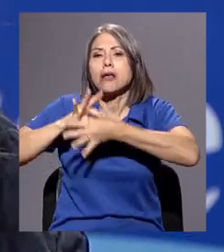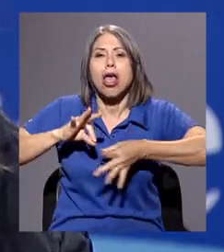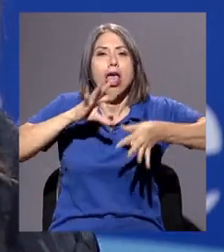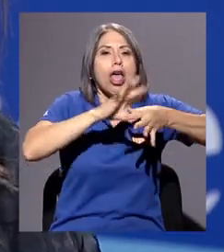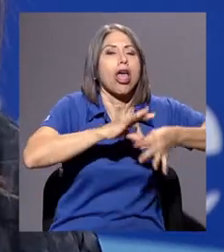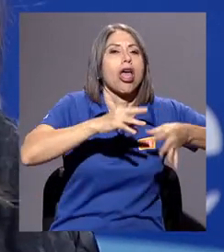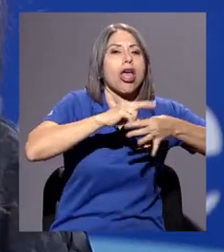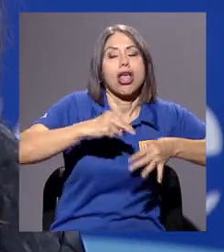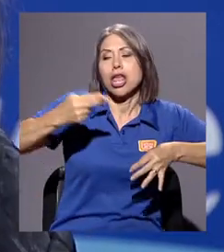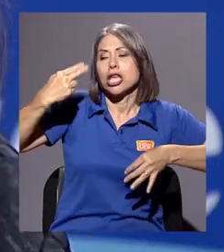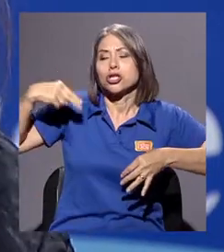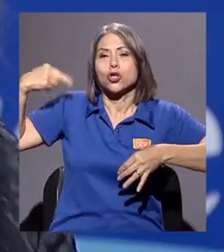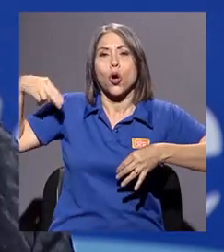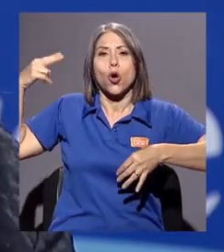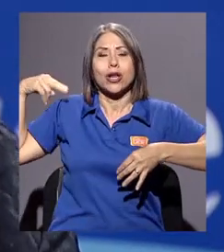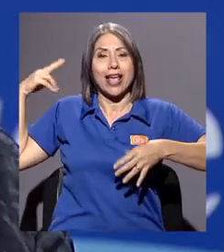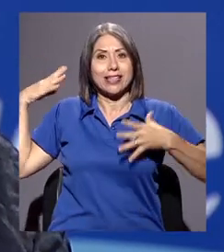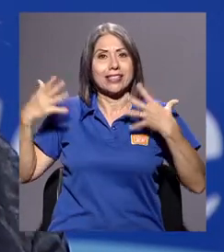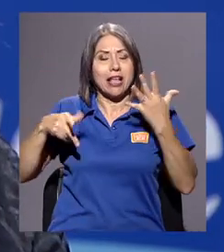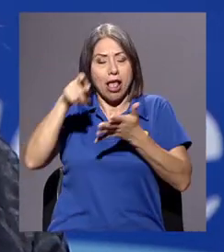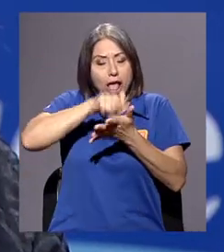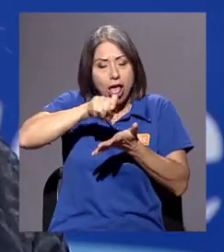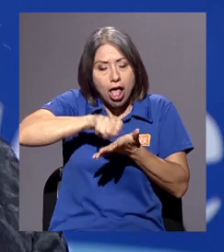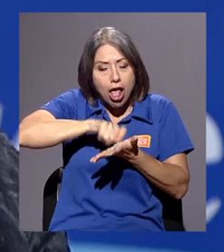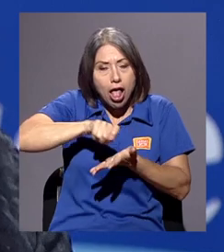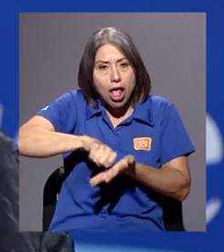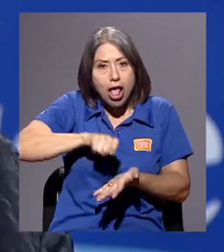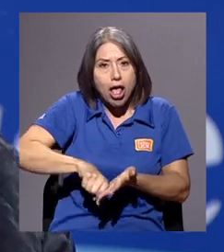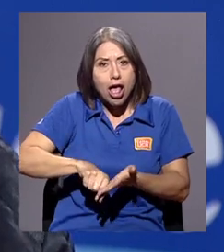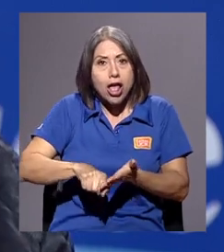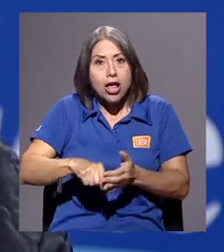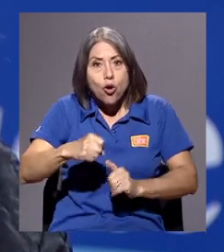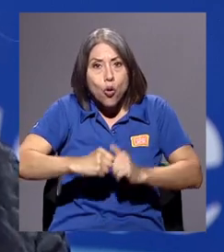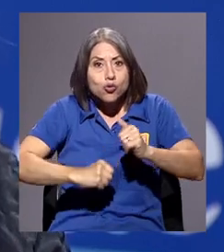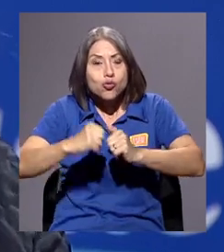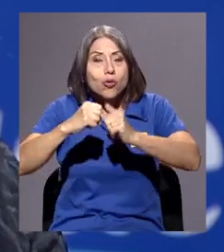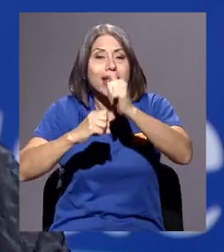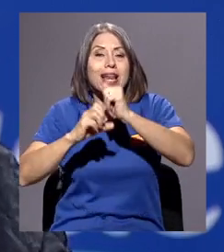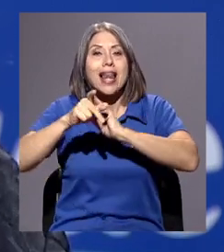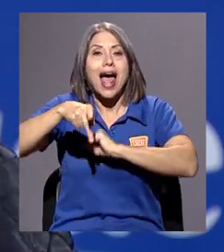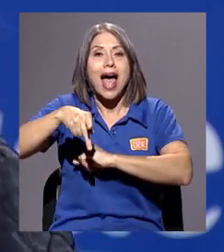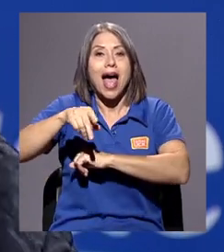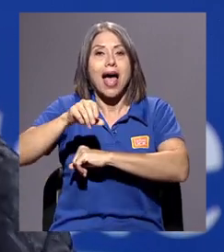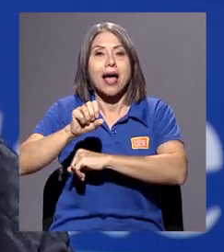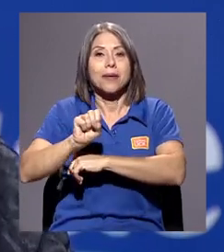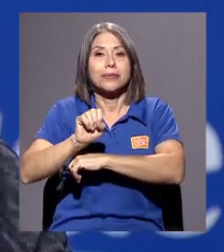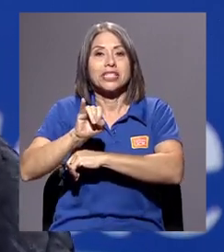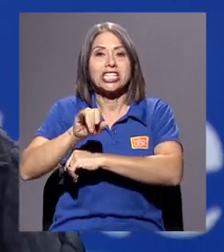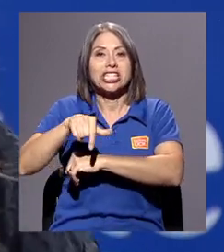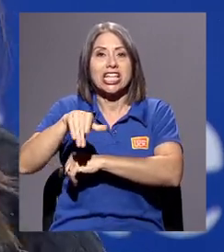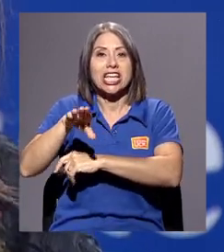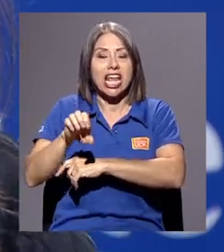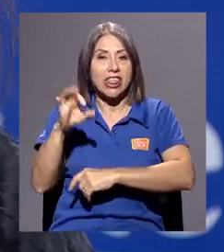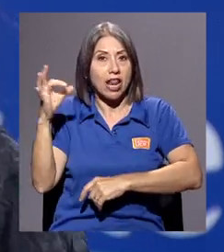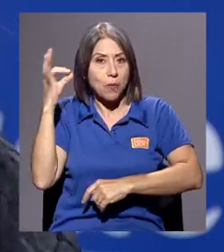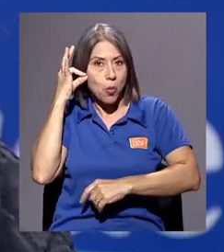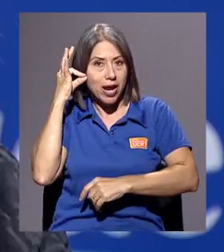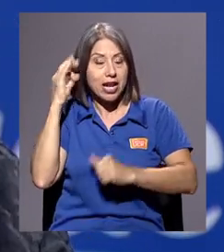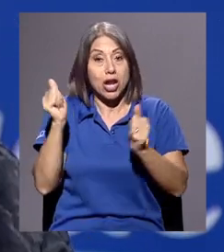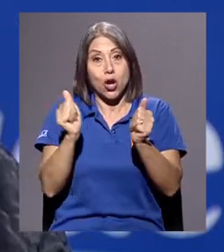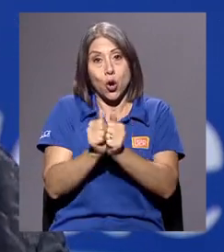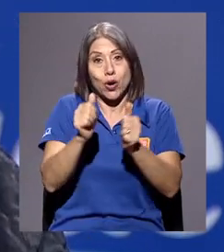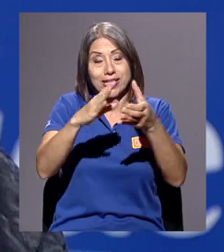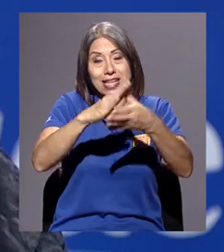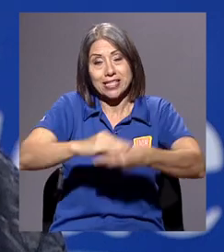construcción de la psique de la mujer a partir de estos... de estas leyendas, ¿verdad? Entonces, un poco eso hicimos, pero